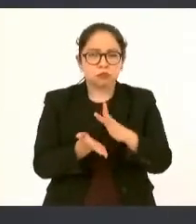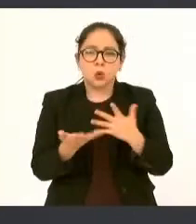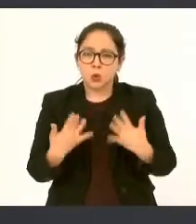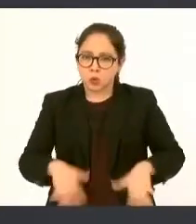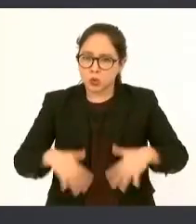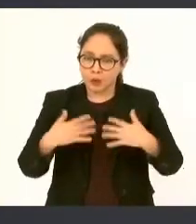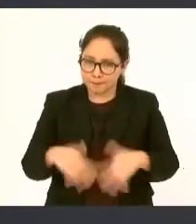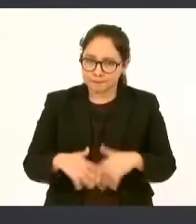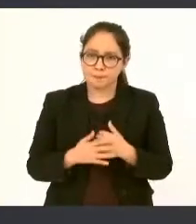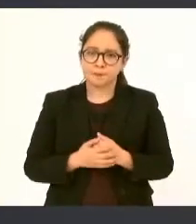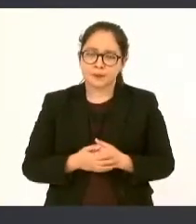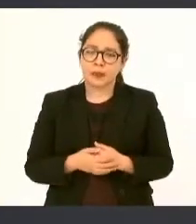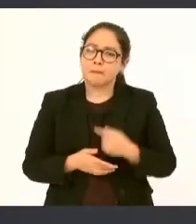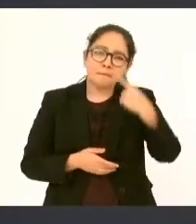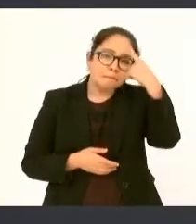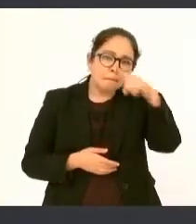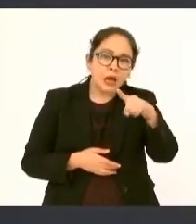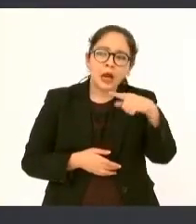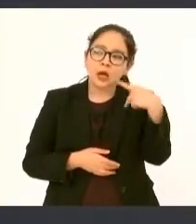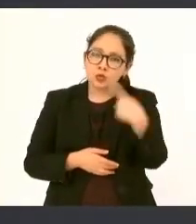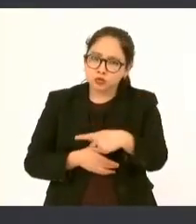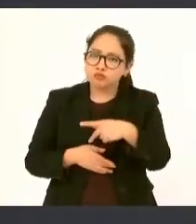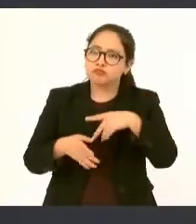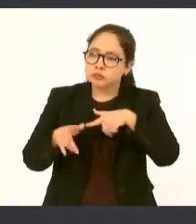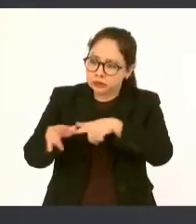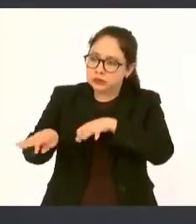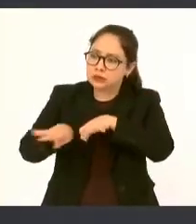para que siembren